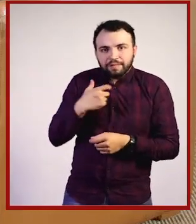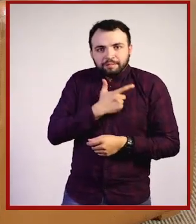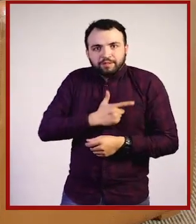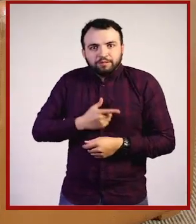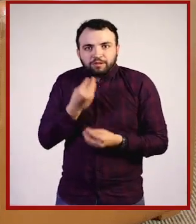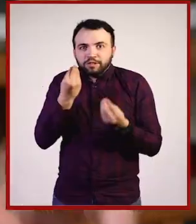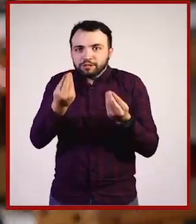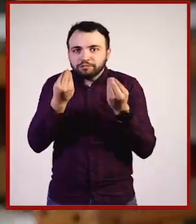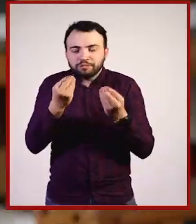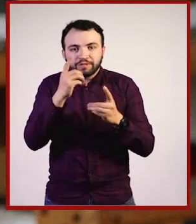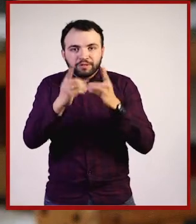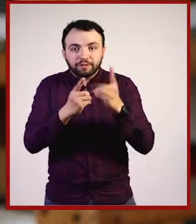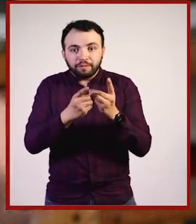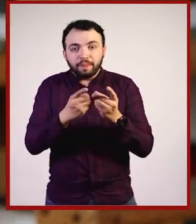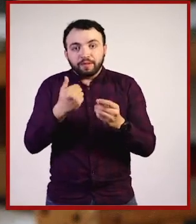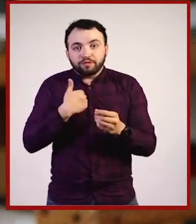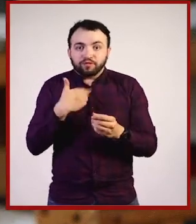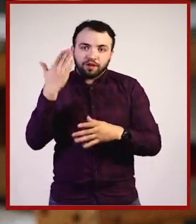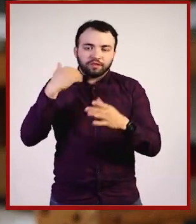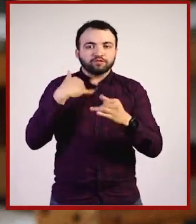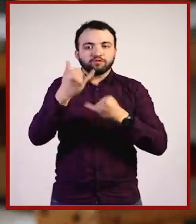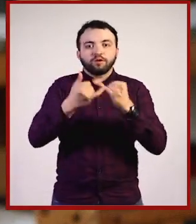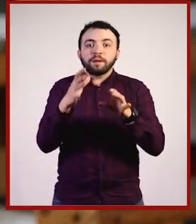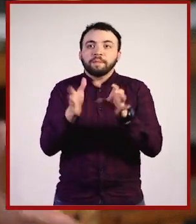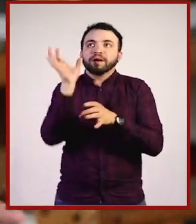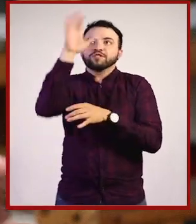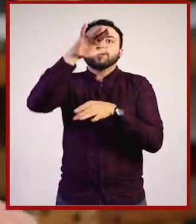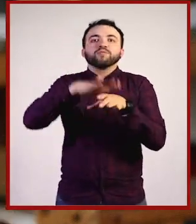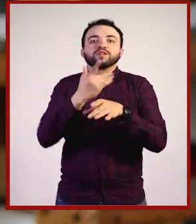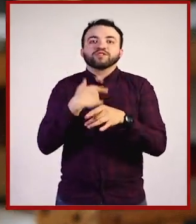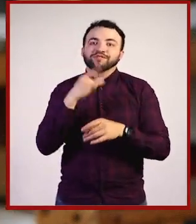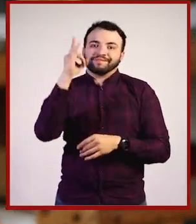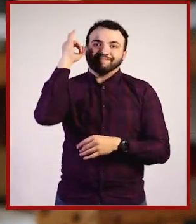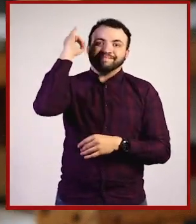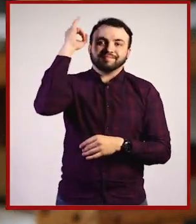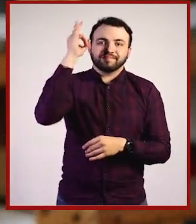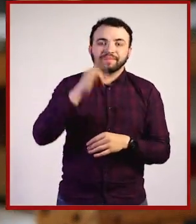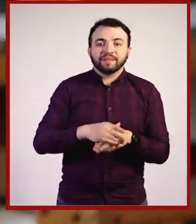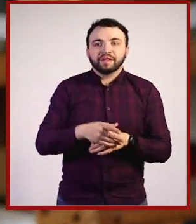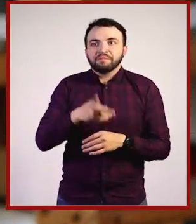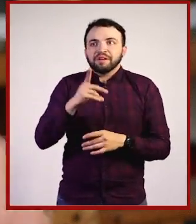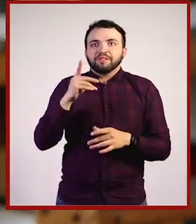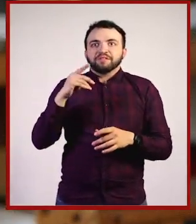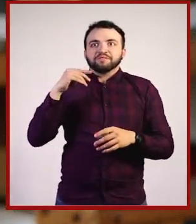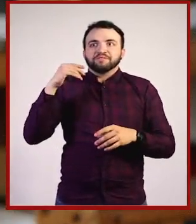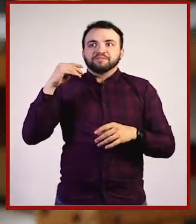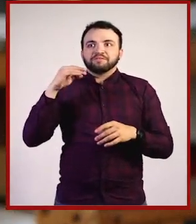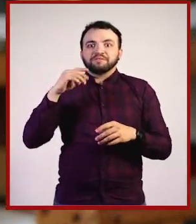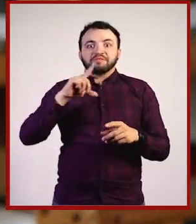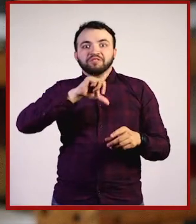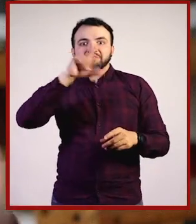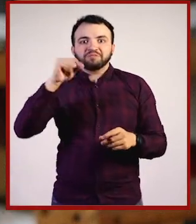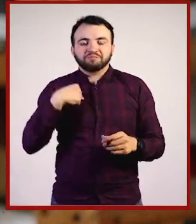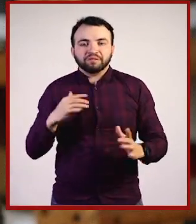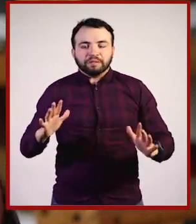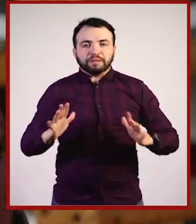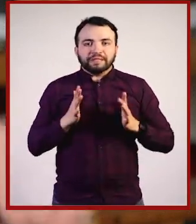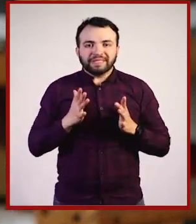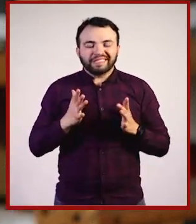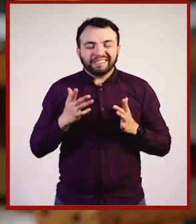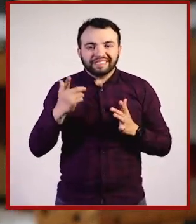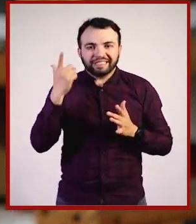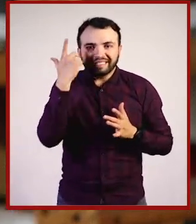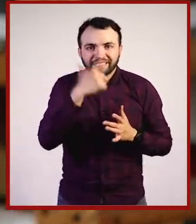alto, jugué básquetbol, aunque me llevé una sorpresa brutal, porque yo jugaba en el gimnasio Juan de la Barrera, que se